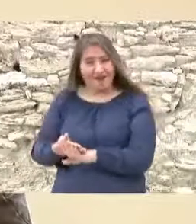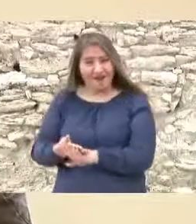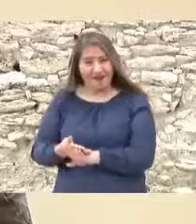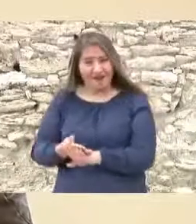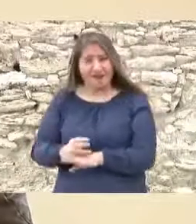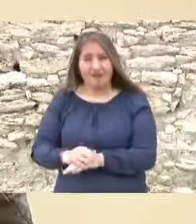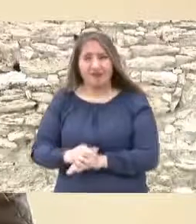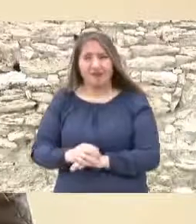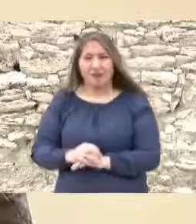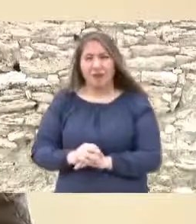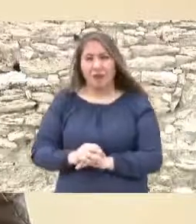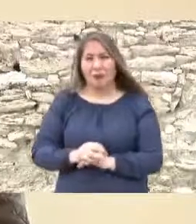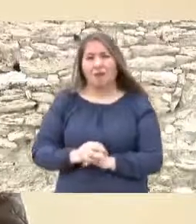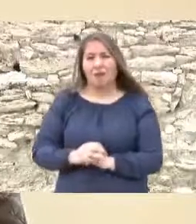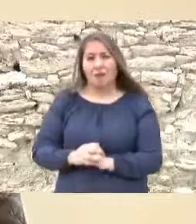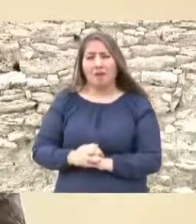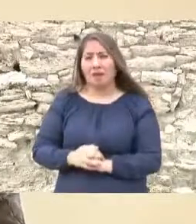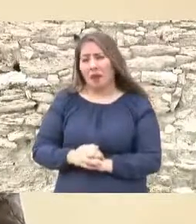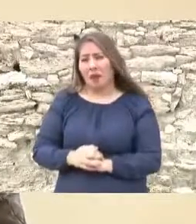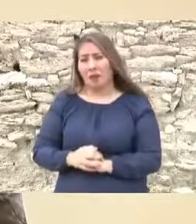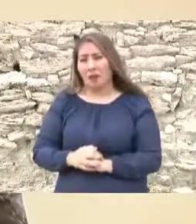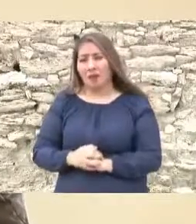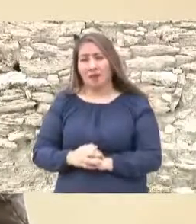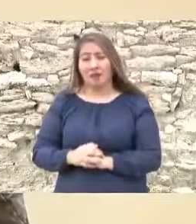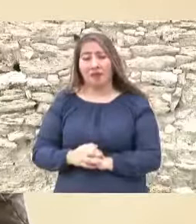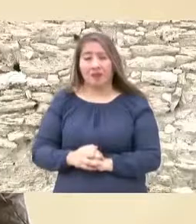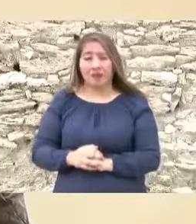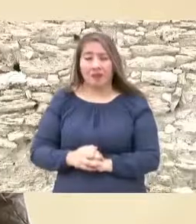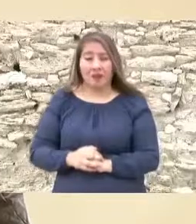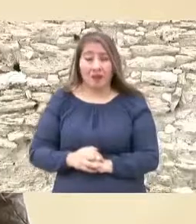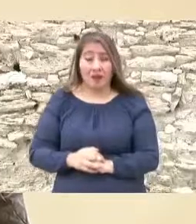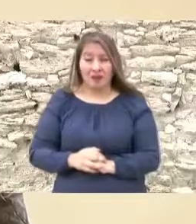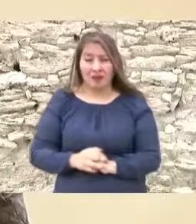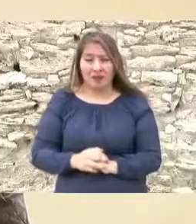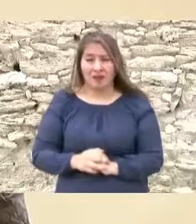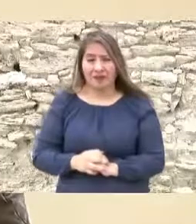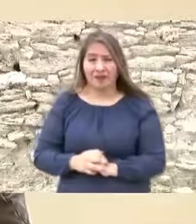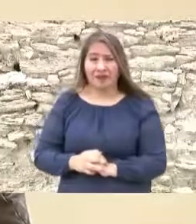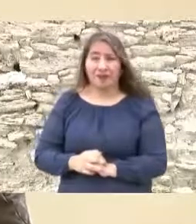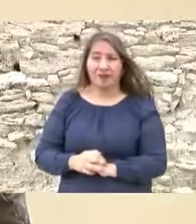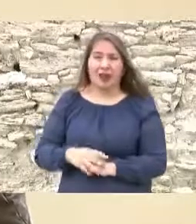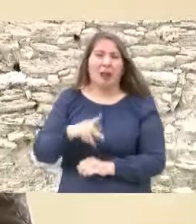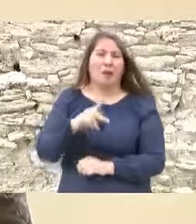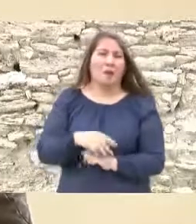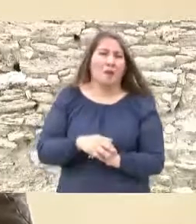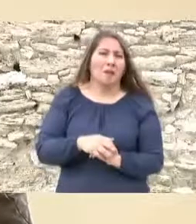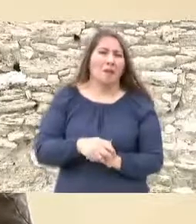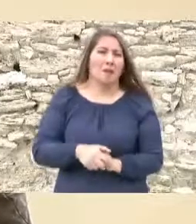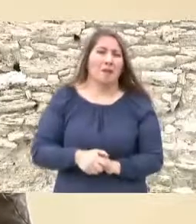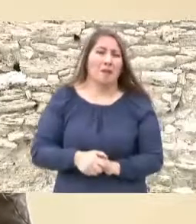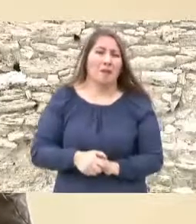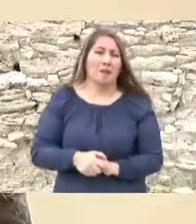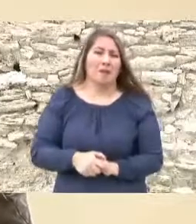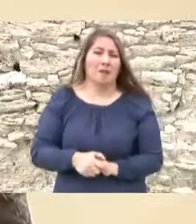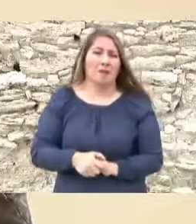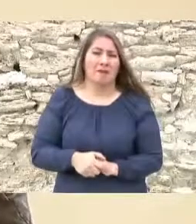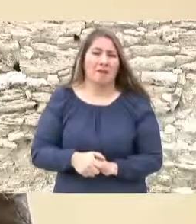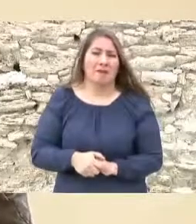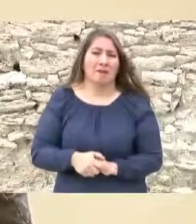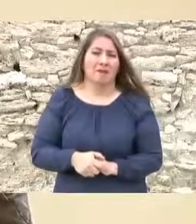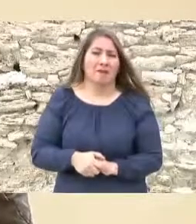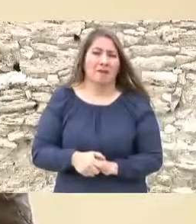no está lejos la versión de la realidad de que